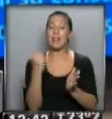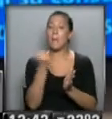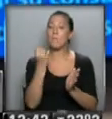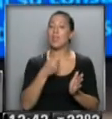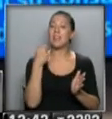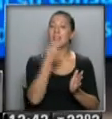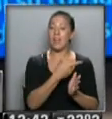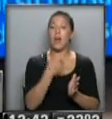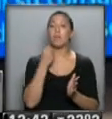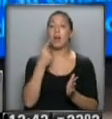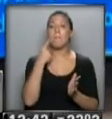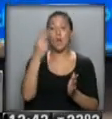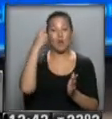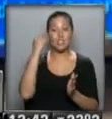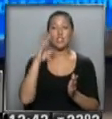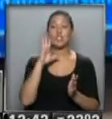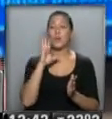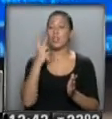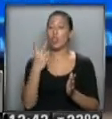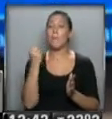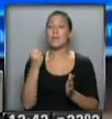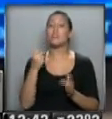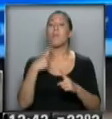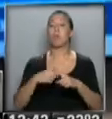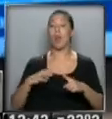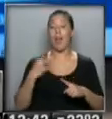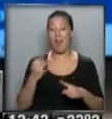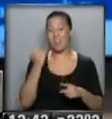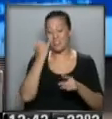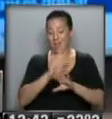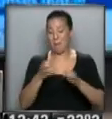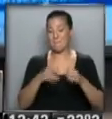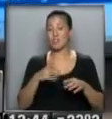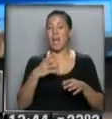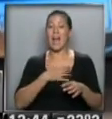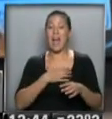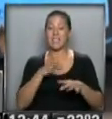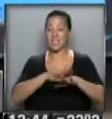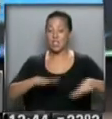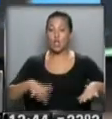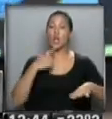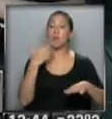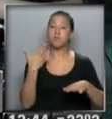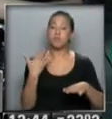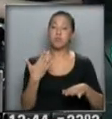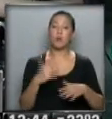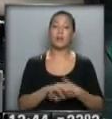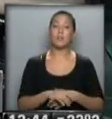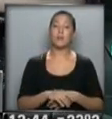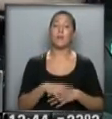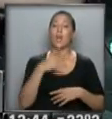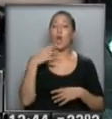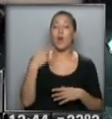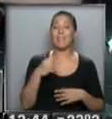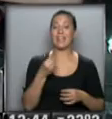son 1952 pesos al año, ya pesaron las clases los chicos, tienen la oportunidad de completar no solo la